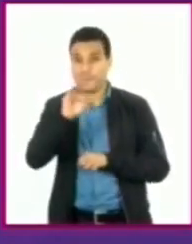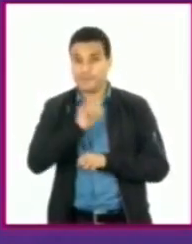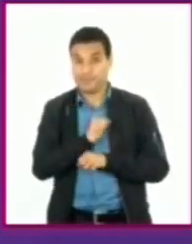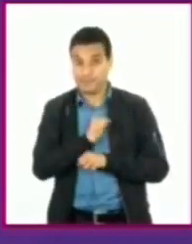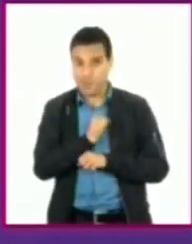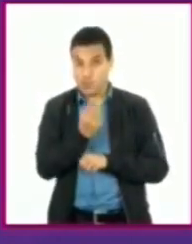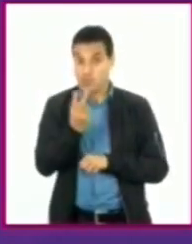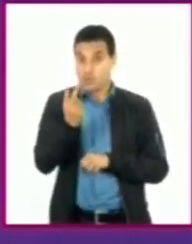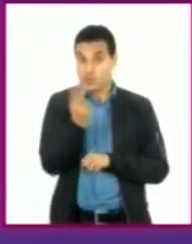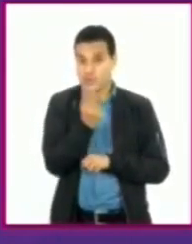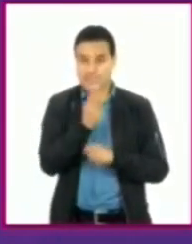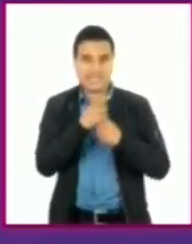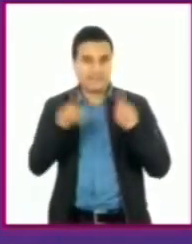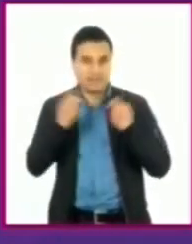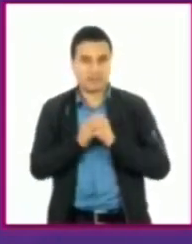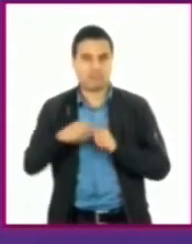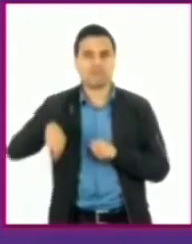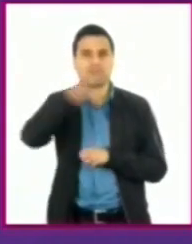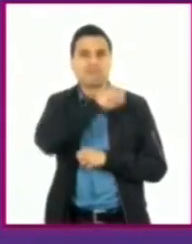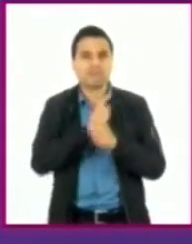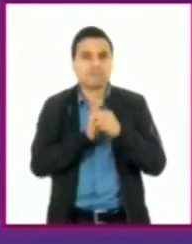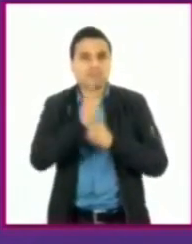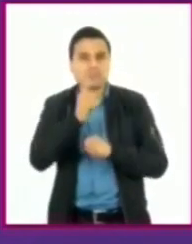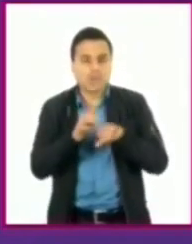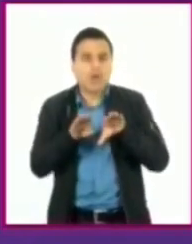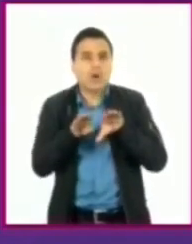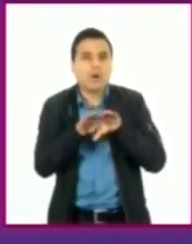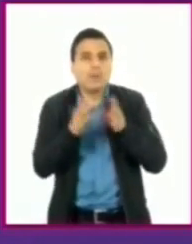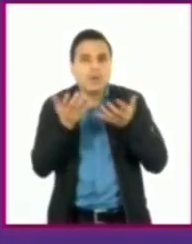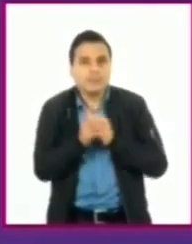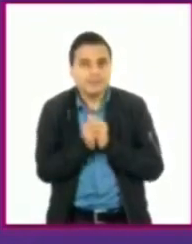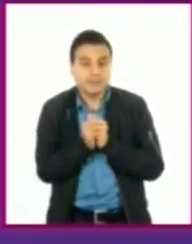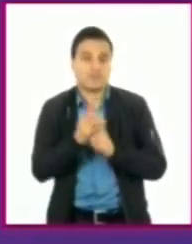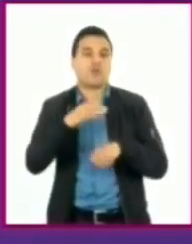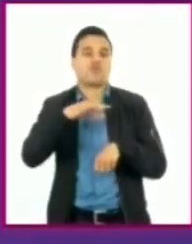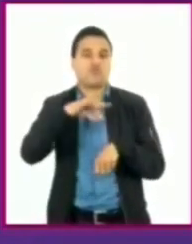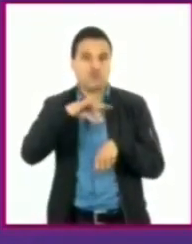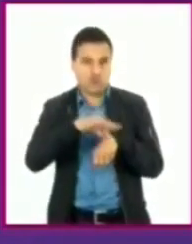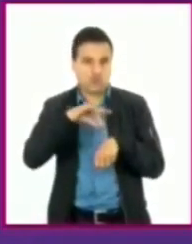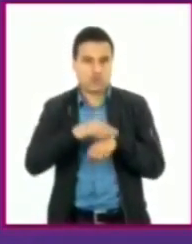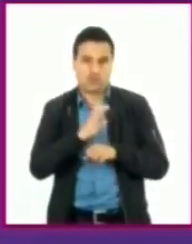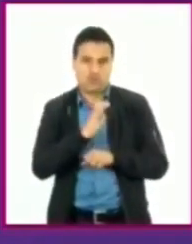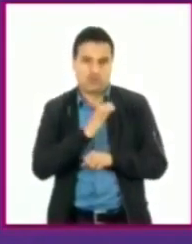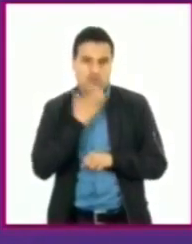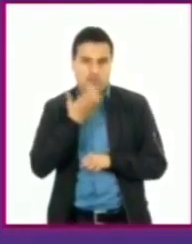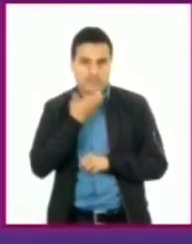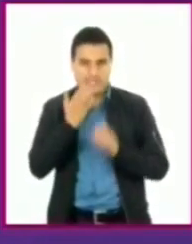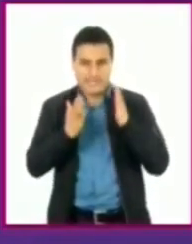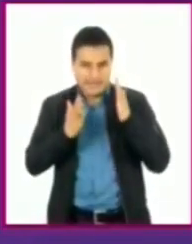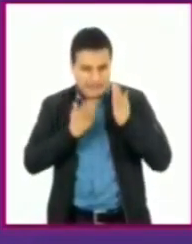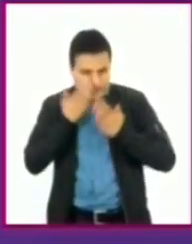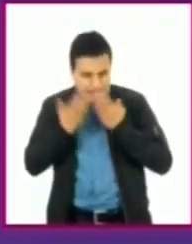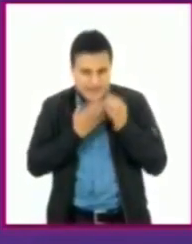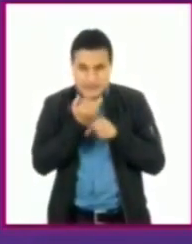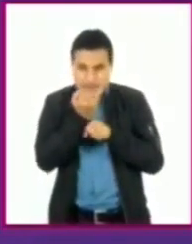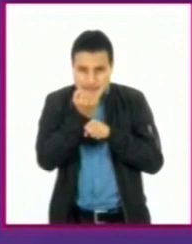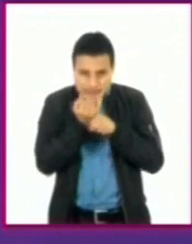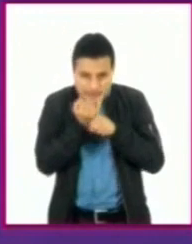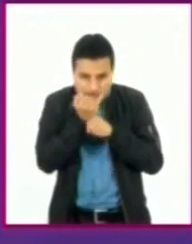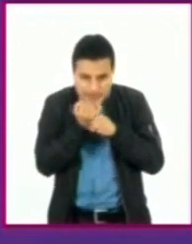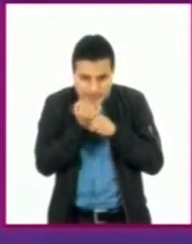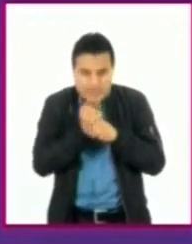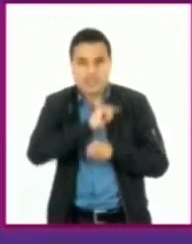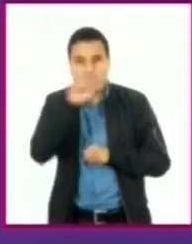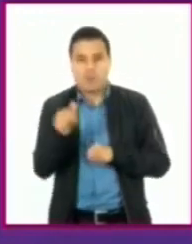Y para poder distinguirlos con esa actitud, los médicos se apoyan en estudios de laboratorio y en los signos clínicos